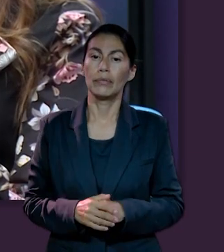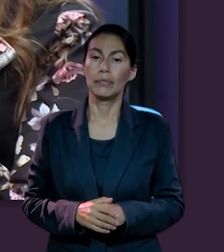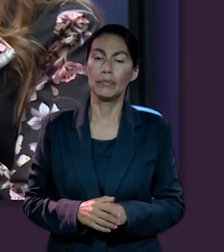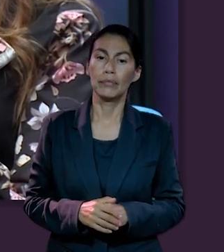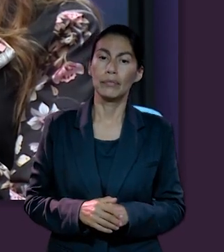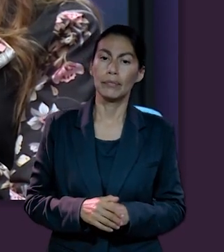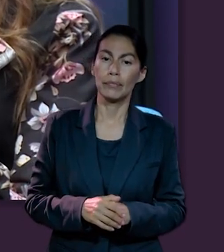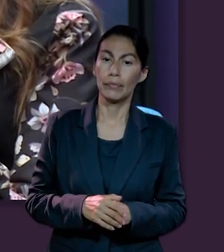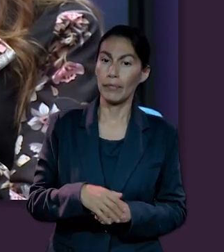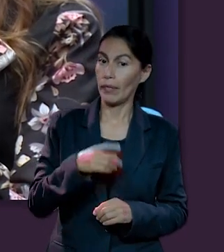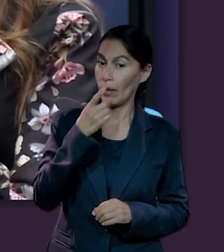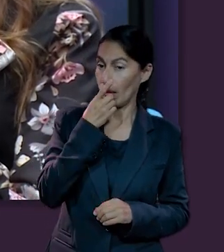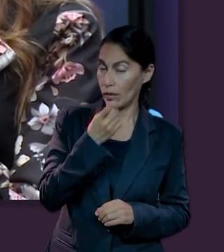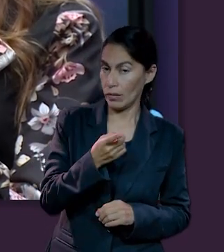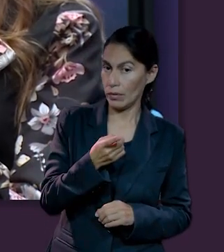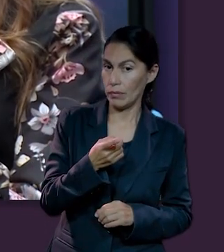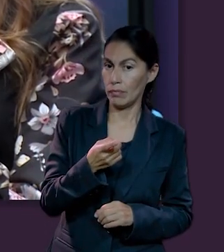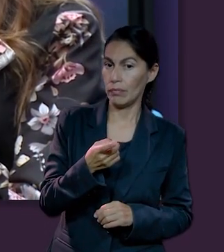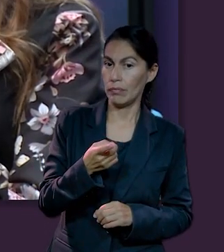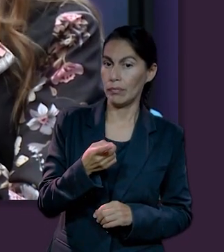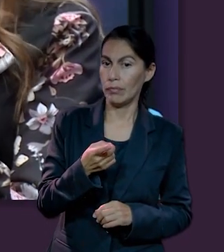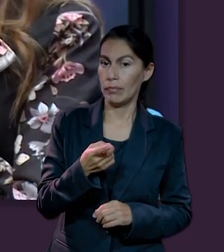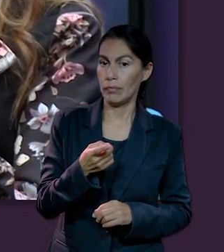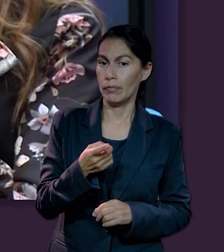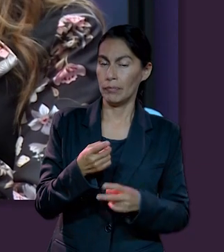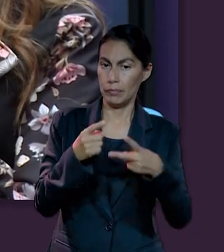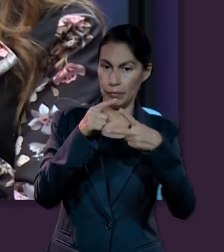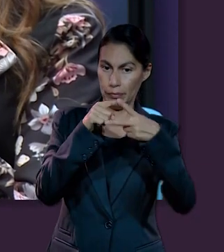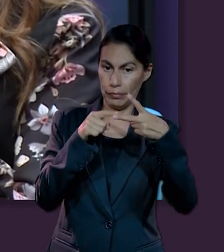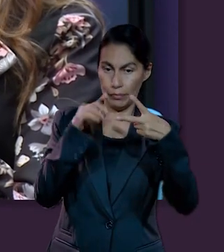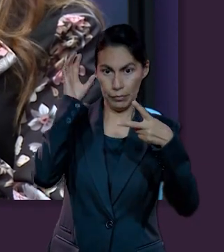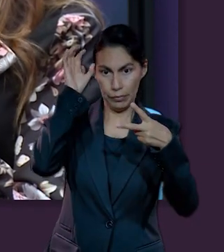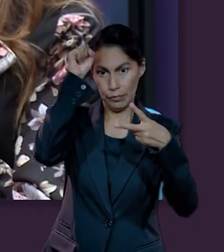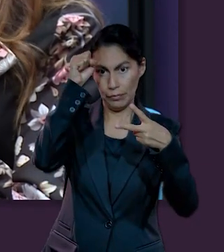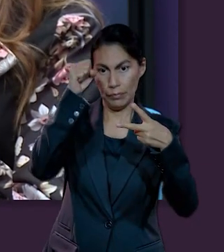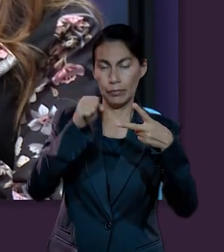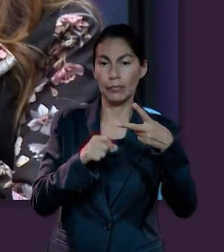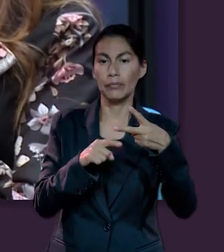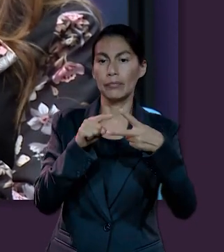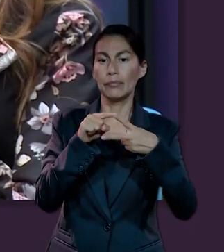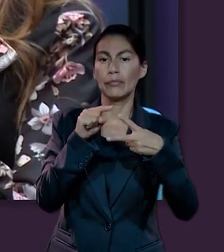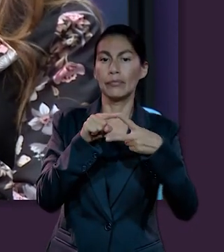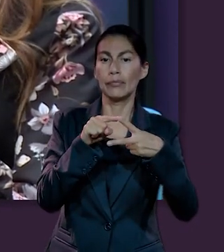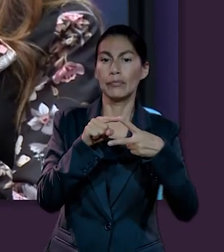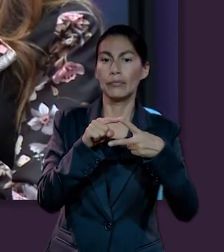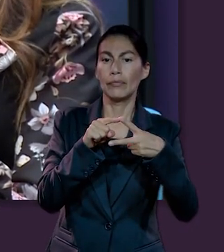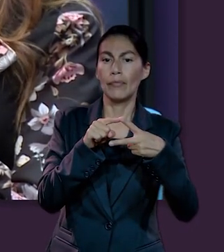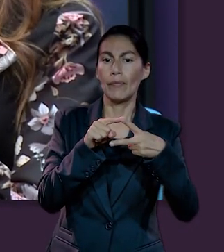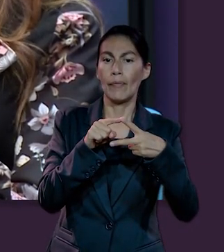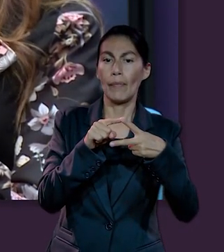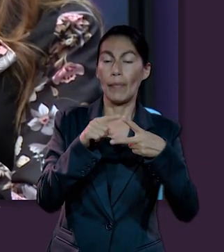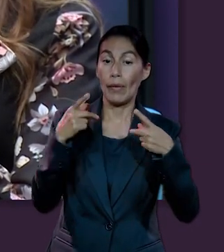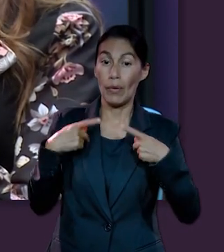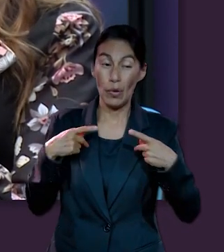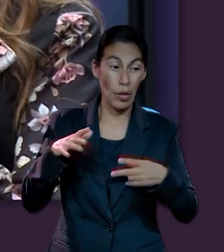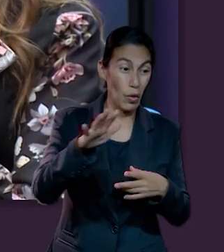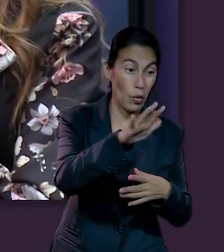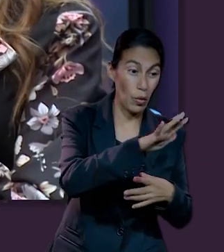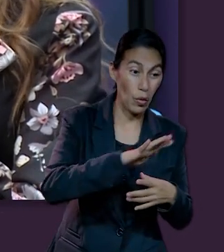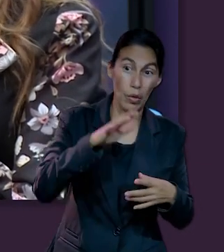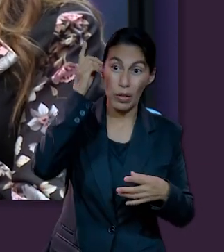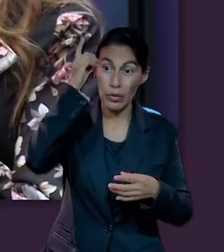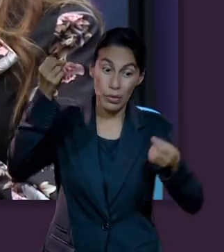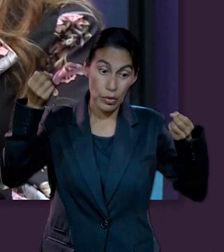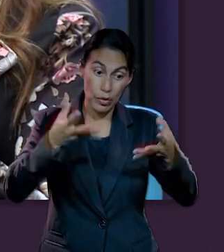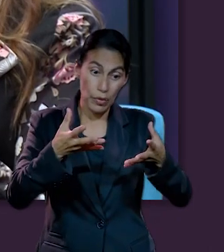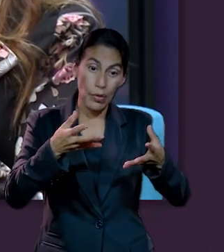Y esto tiene dos conceptos bíblicos importantes. Uno es que todos los seres